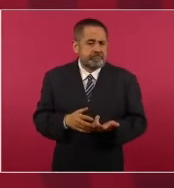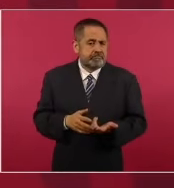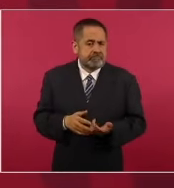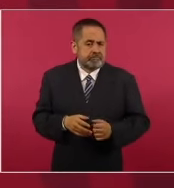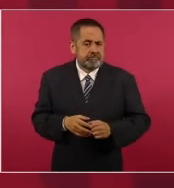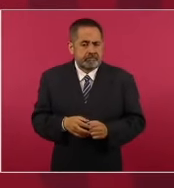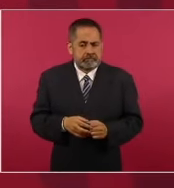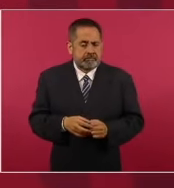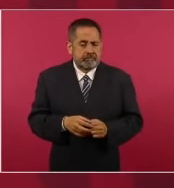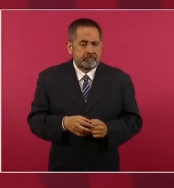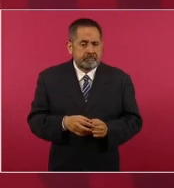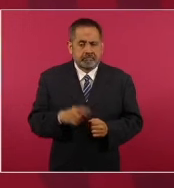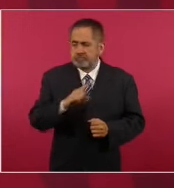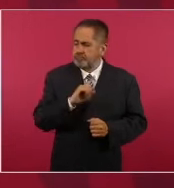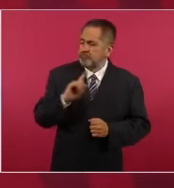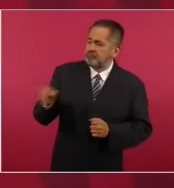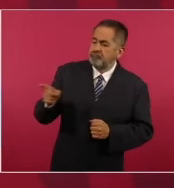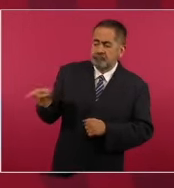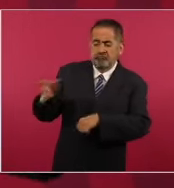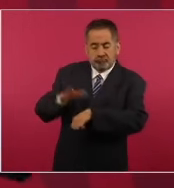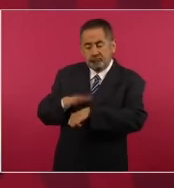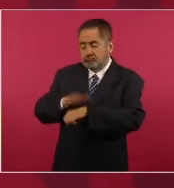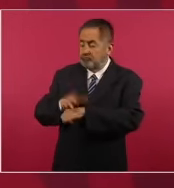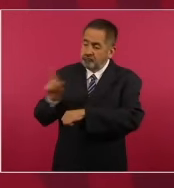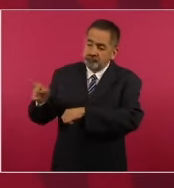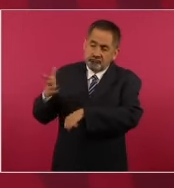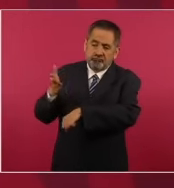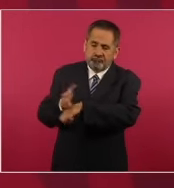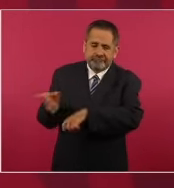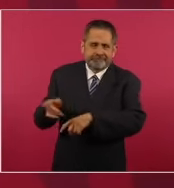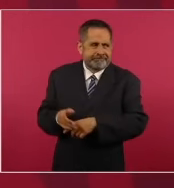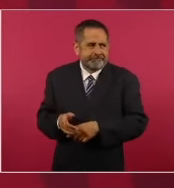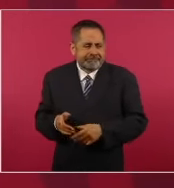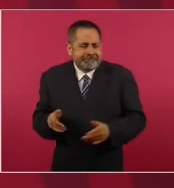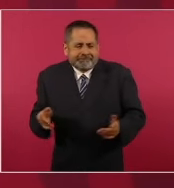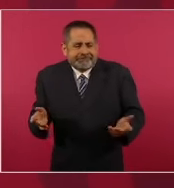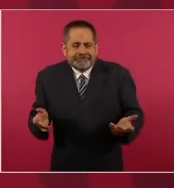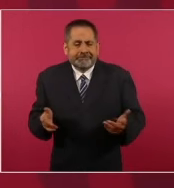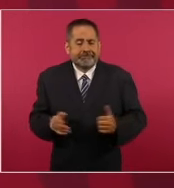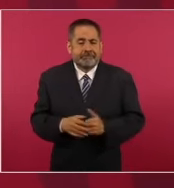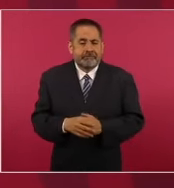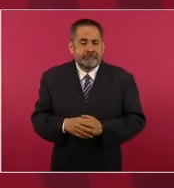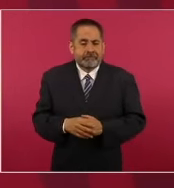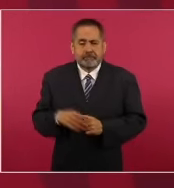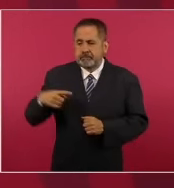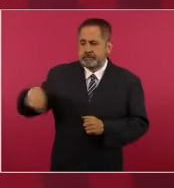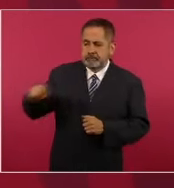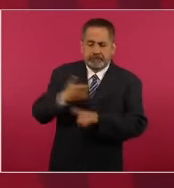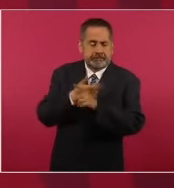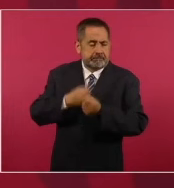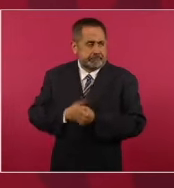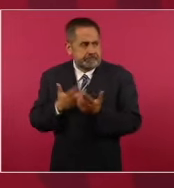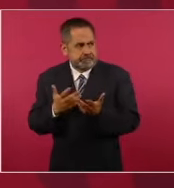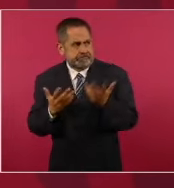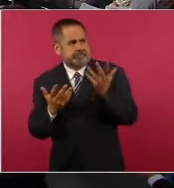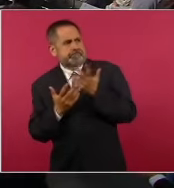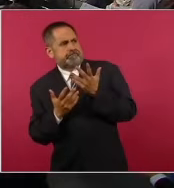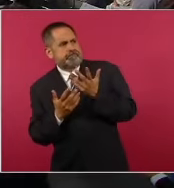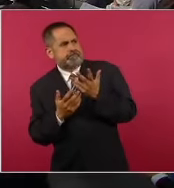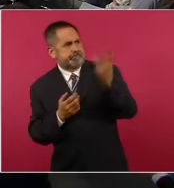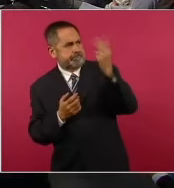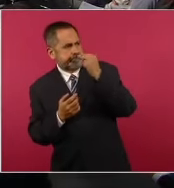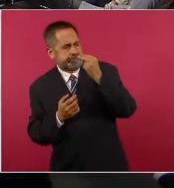señalado, porque sí se afecta la libertad de las personas.